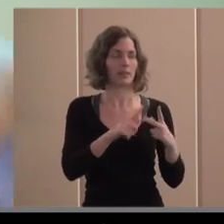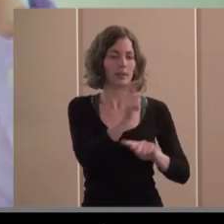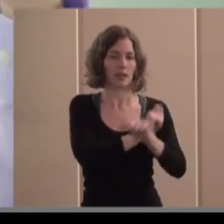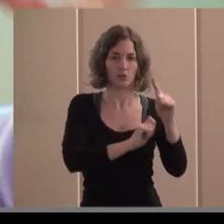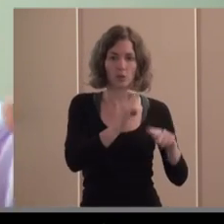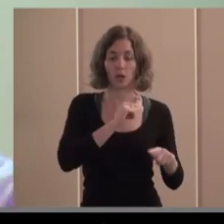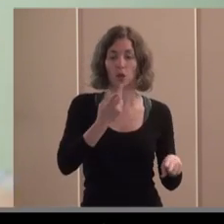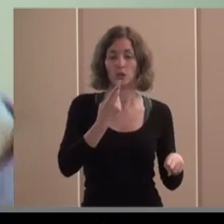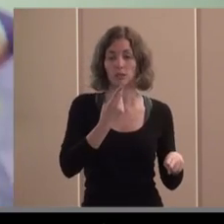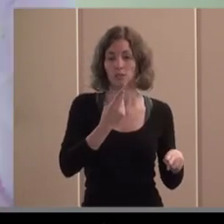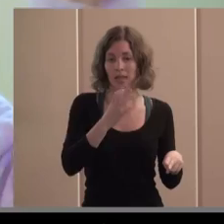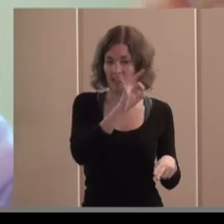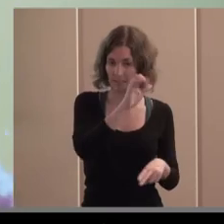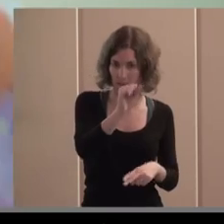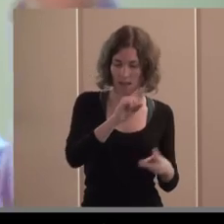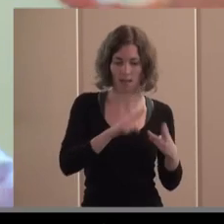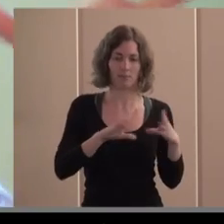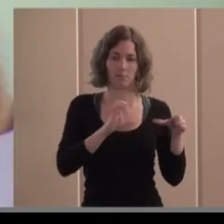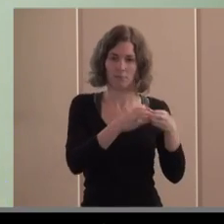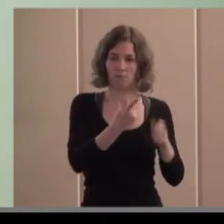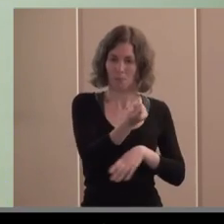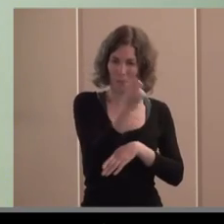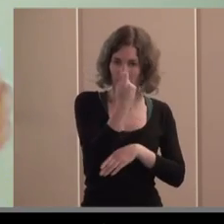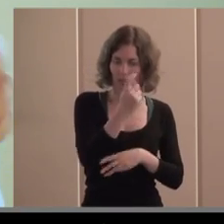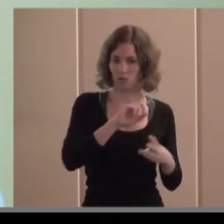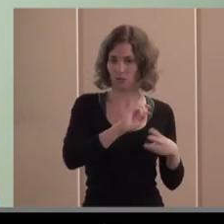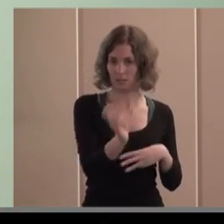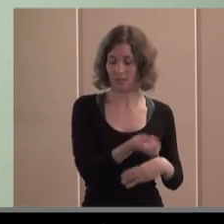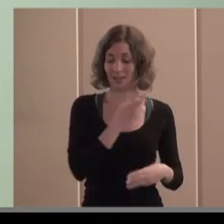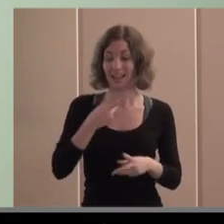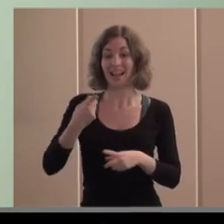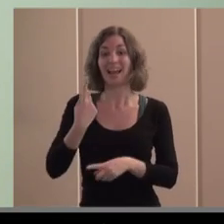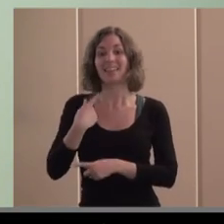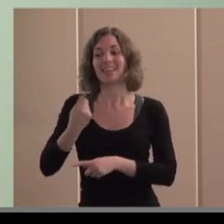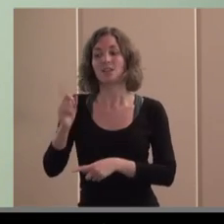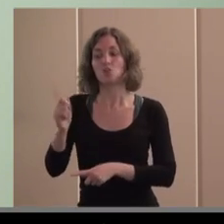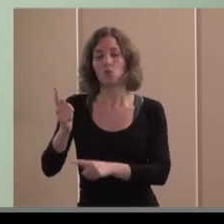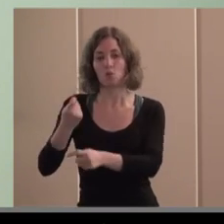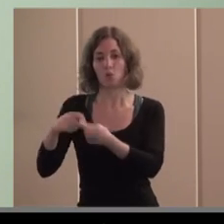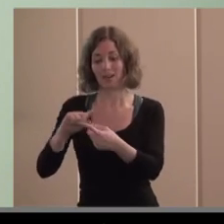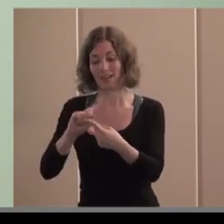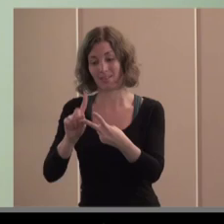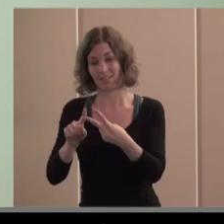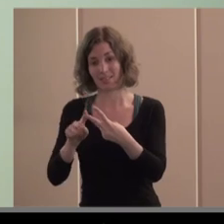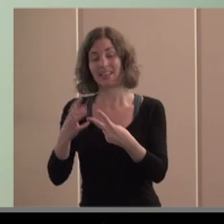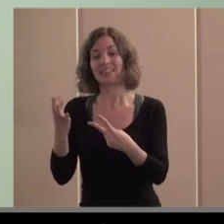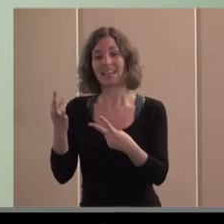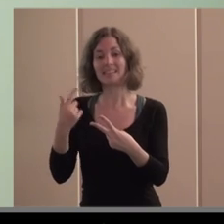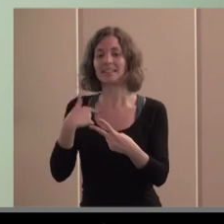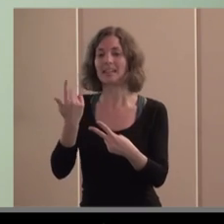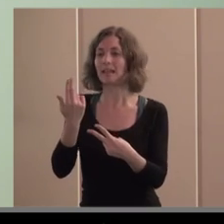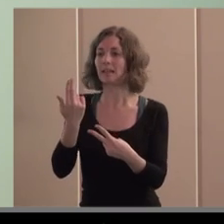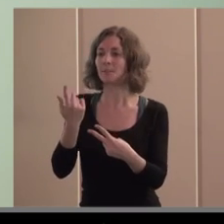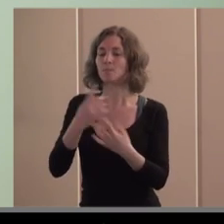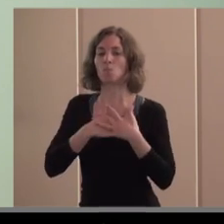anónima laborales cofradía de pescadores etcétera la economía social de no mercado son las de carácter altruista es